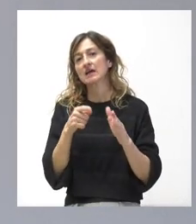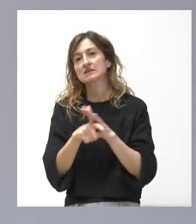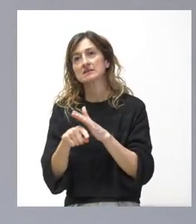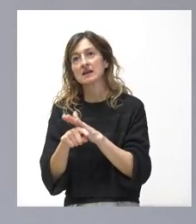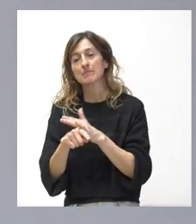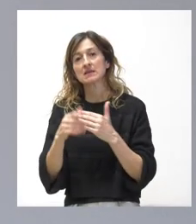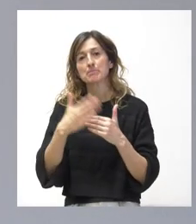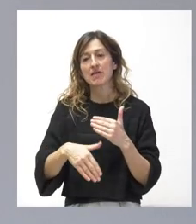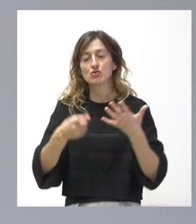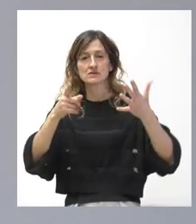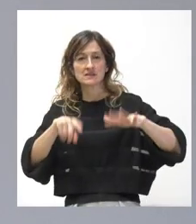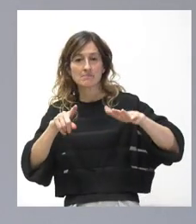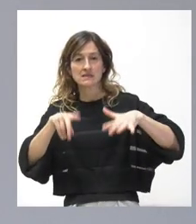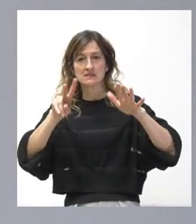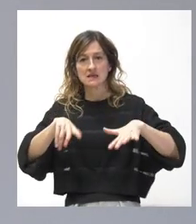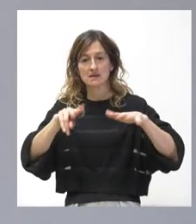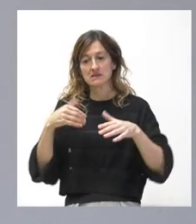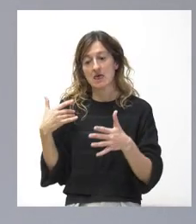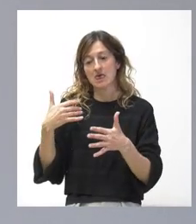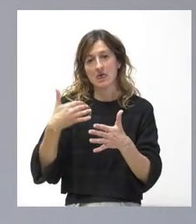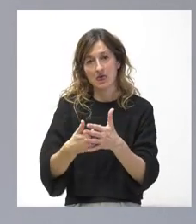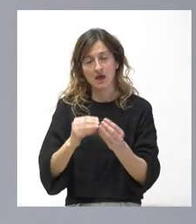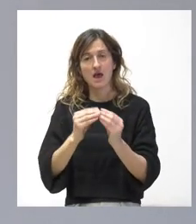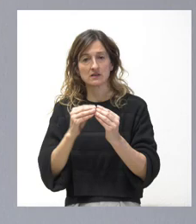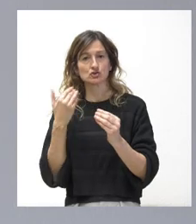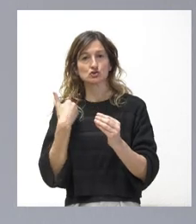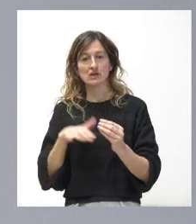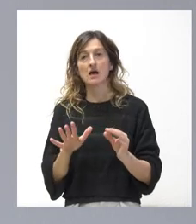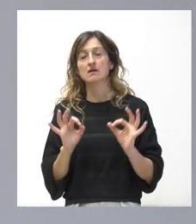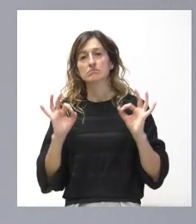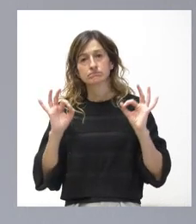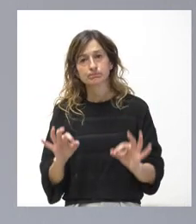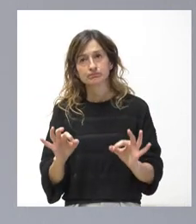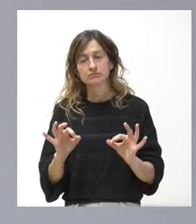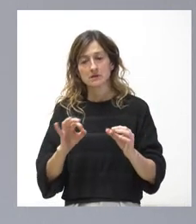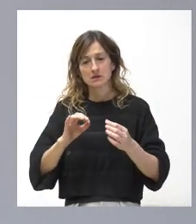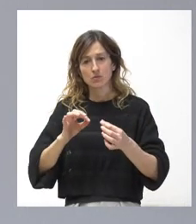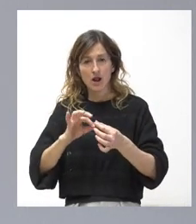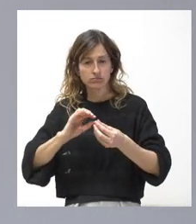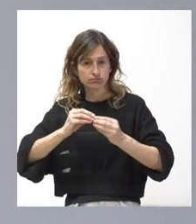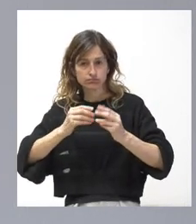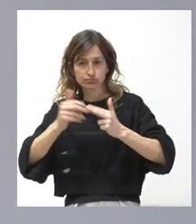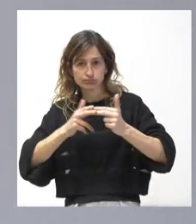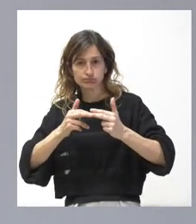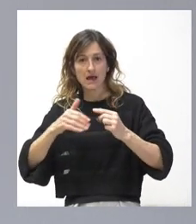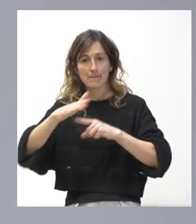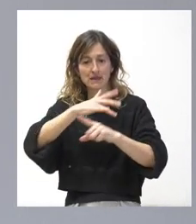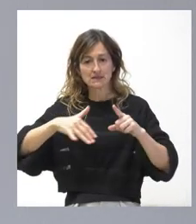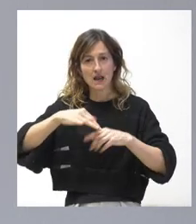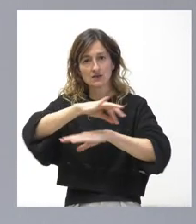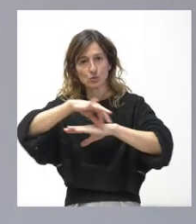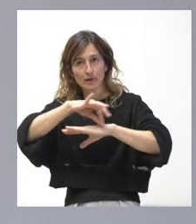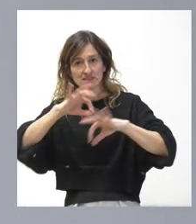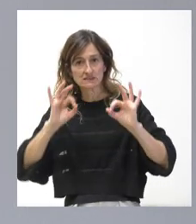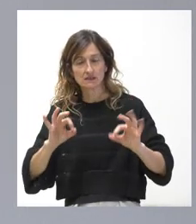plazo de seis, siete meses se ha dictado y se ha llevado a cabo este expediente con las determinaciones urbanísticas y ambientales correspondientes. Es